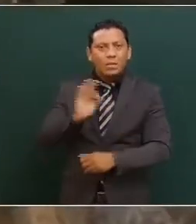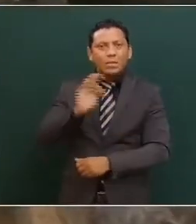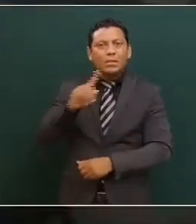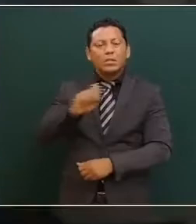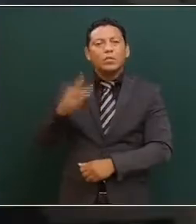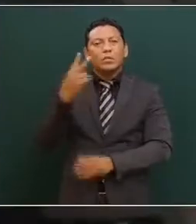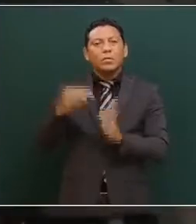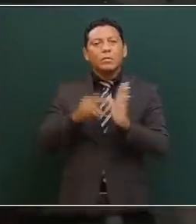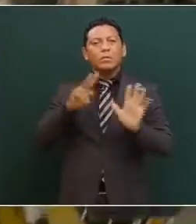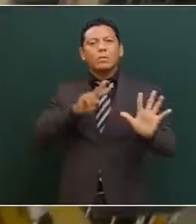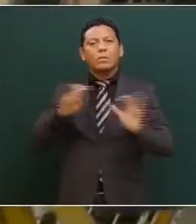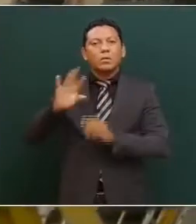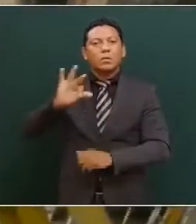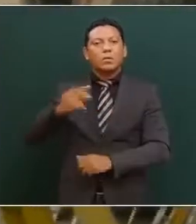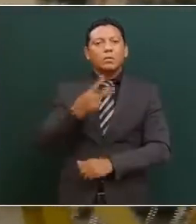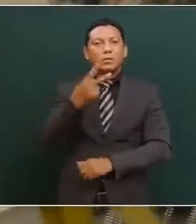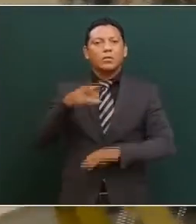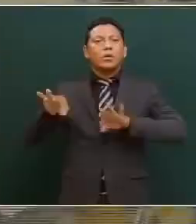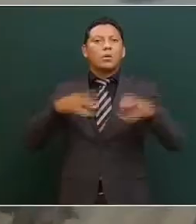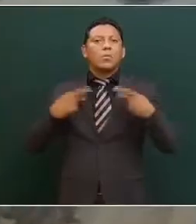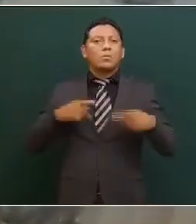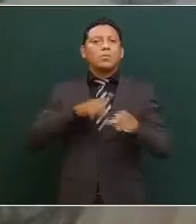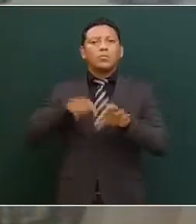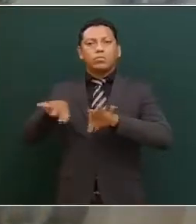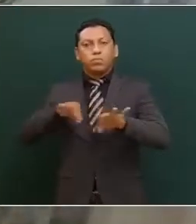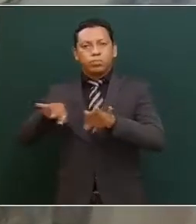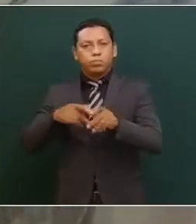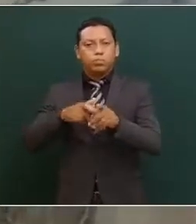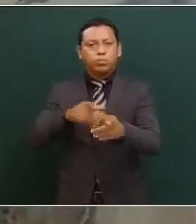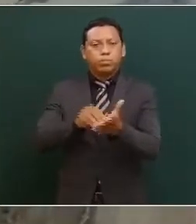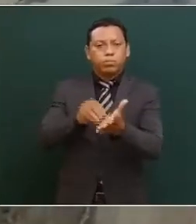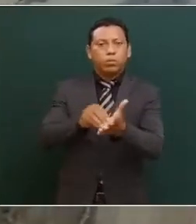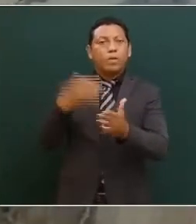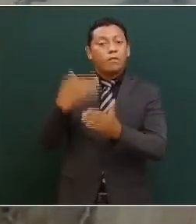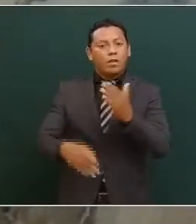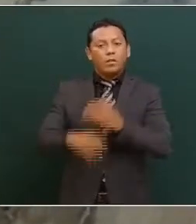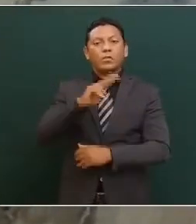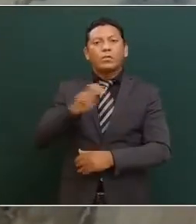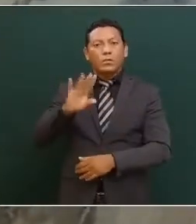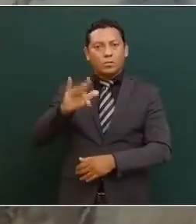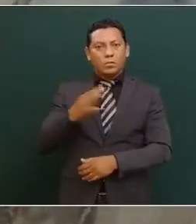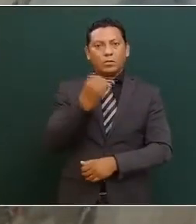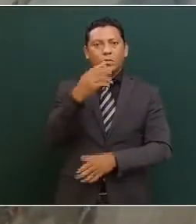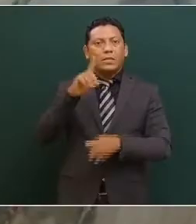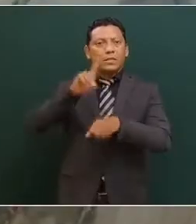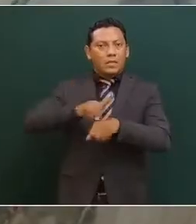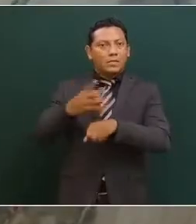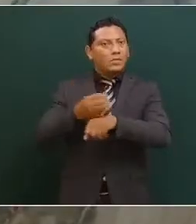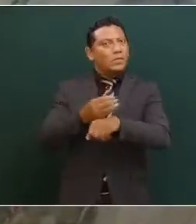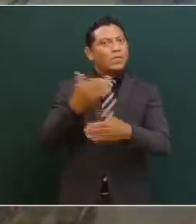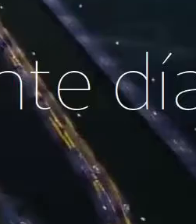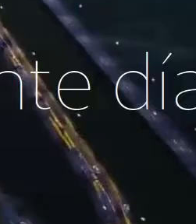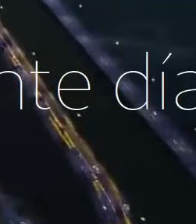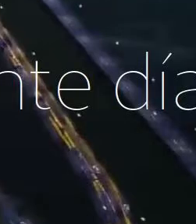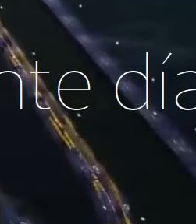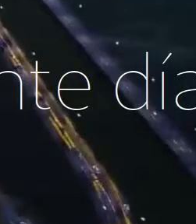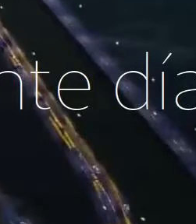102.742 empleos civiles. Faltan 259 días de construcción.